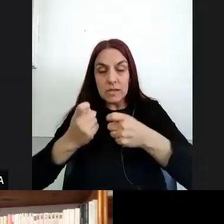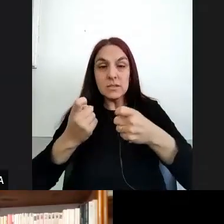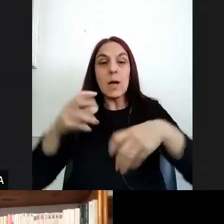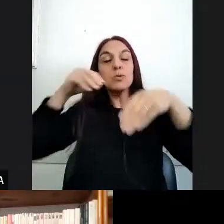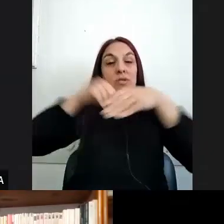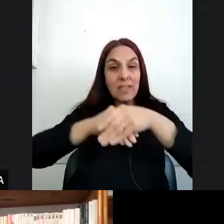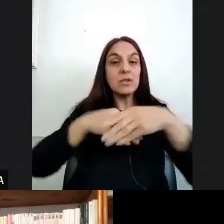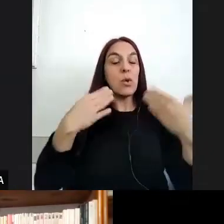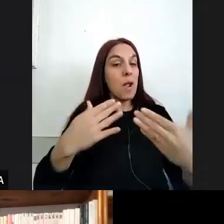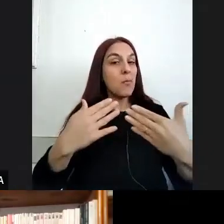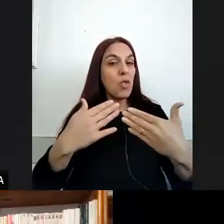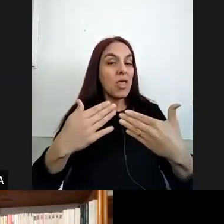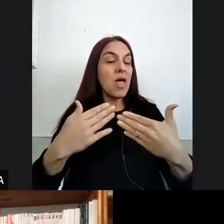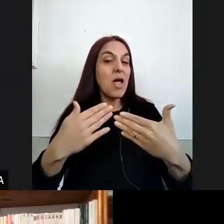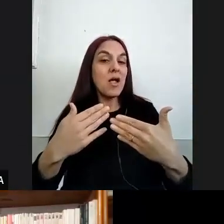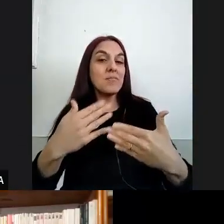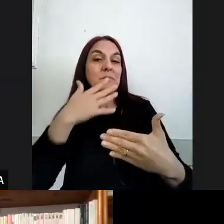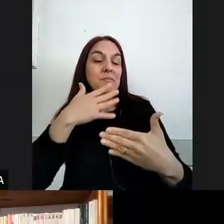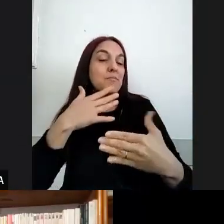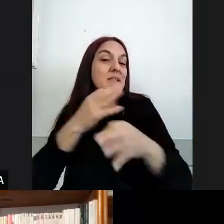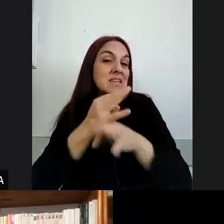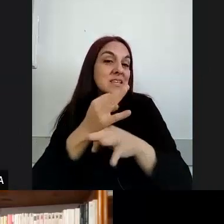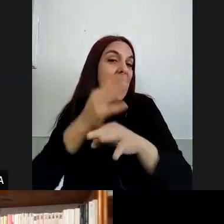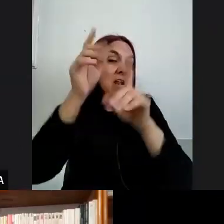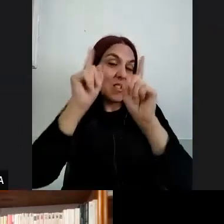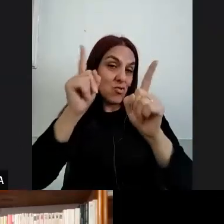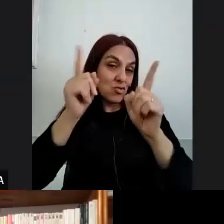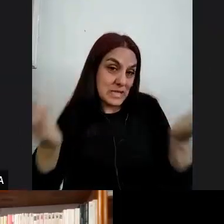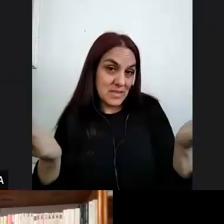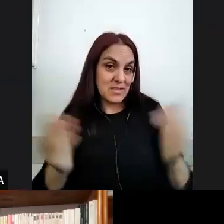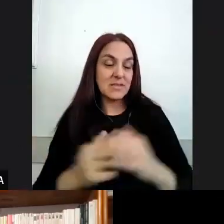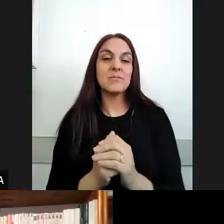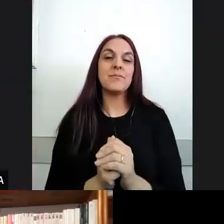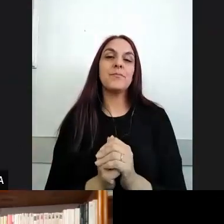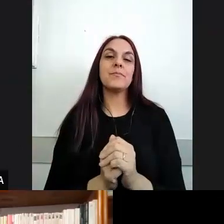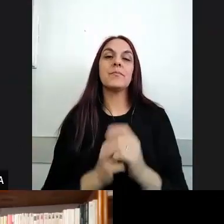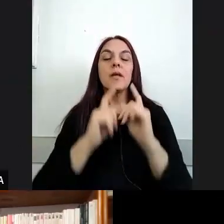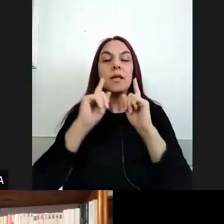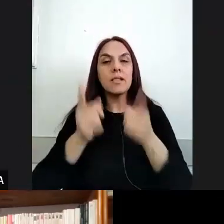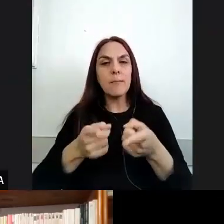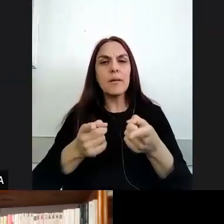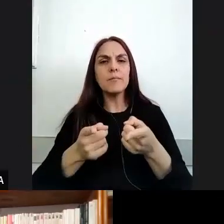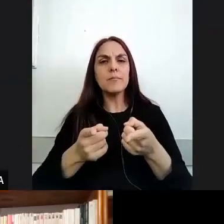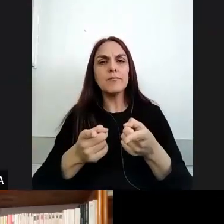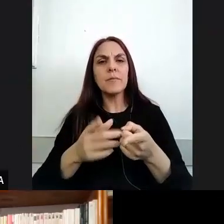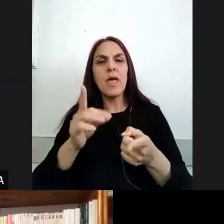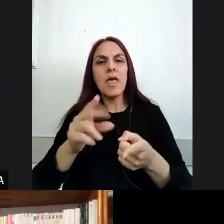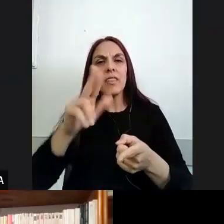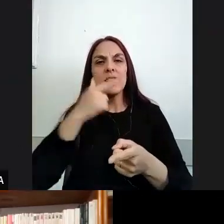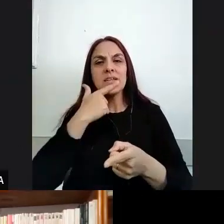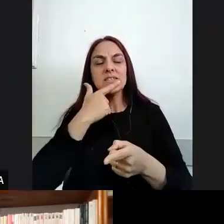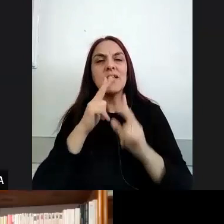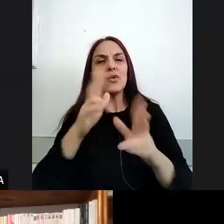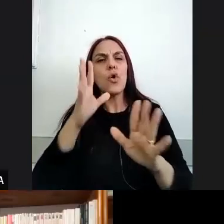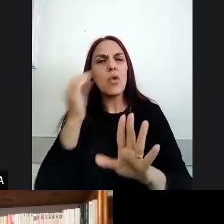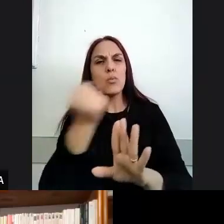la formación docente ¿no? y por supuesto que también algo que traía Dris que me parece fundamental